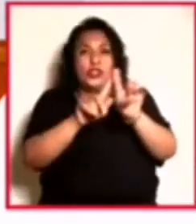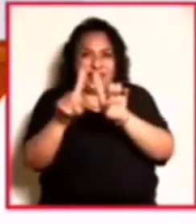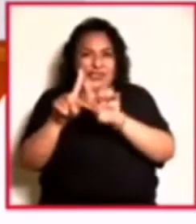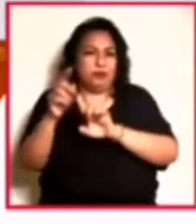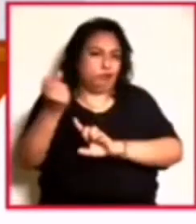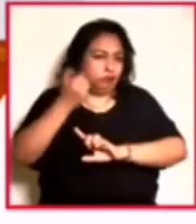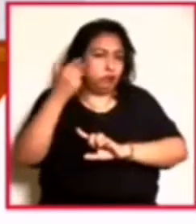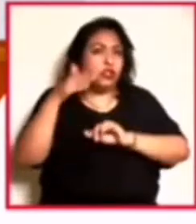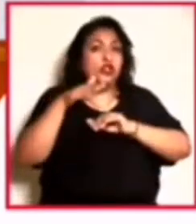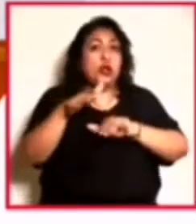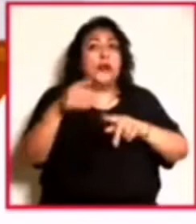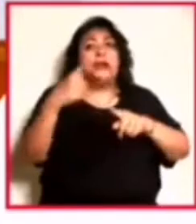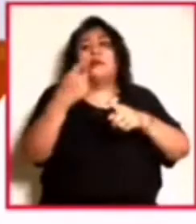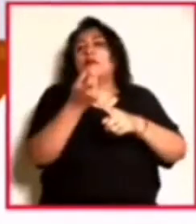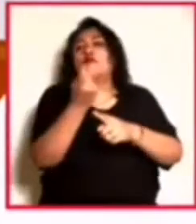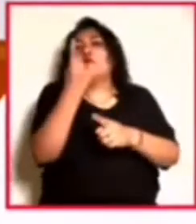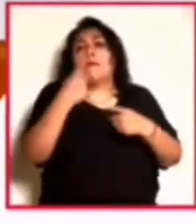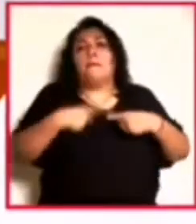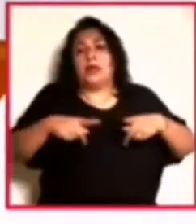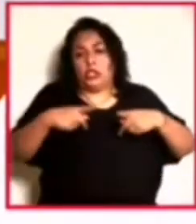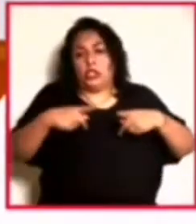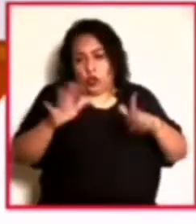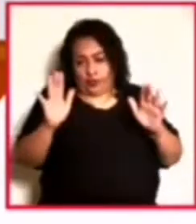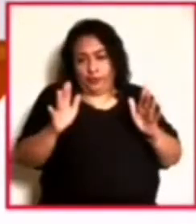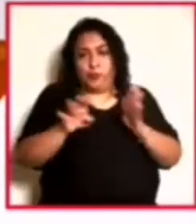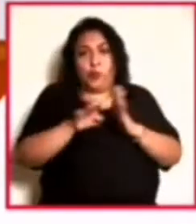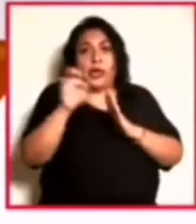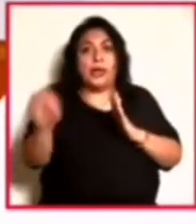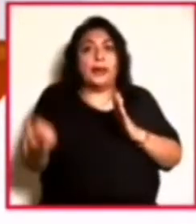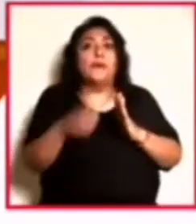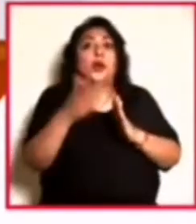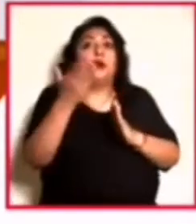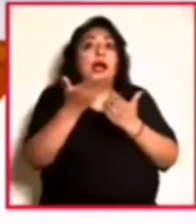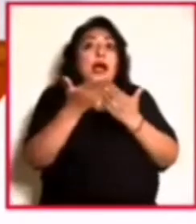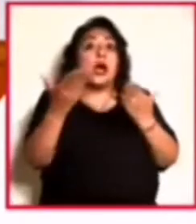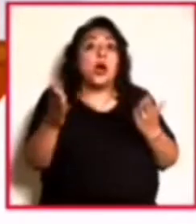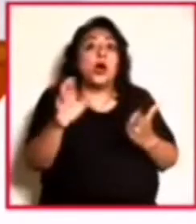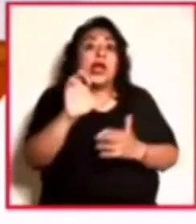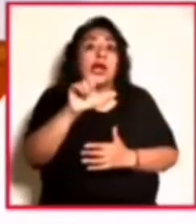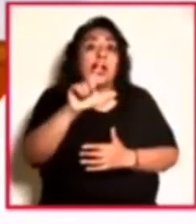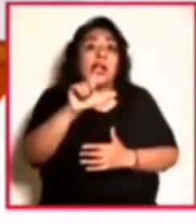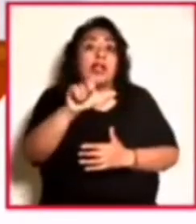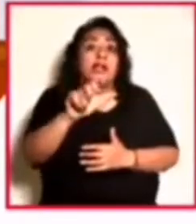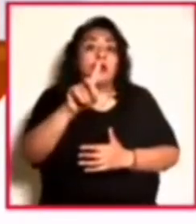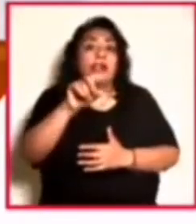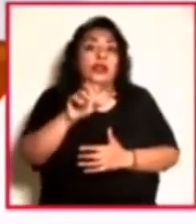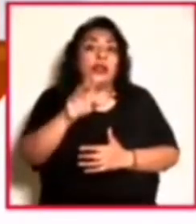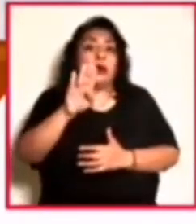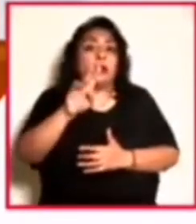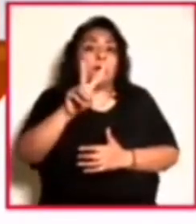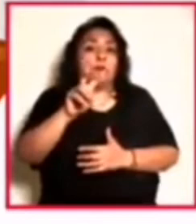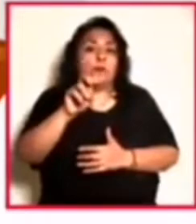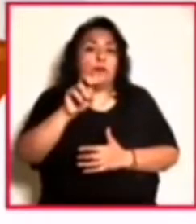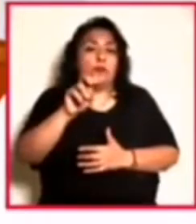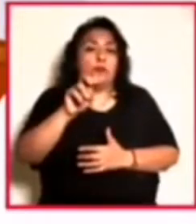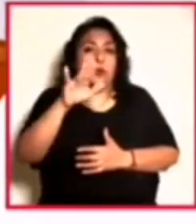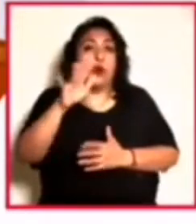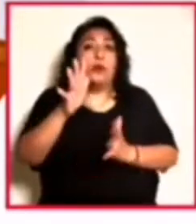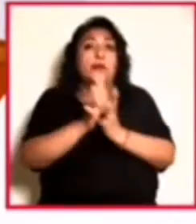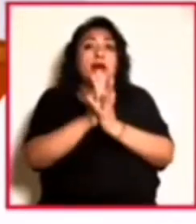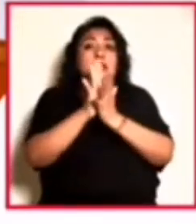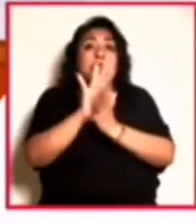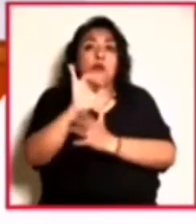en torno a un personaje en particular. En esta ocasión fue dedicada a Alexander von Humboldt y contó con la participación de Ignacio March,